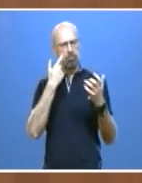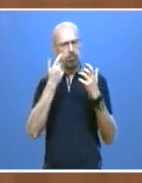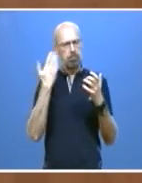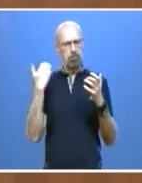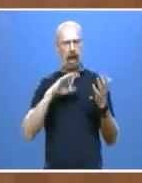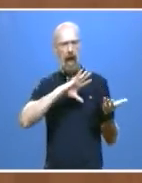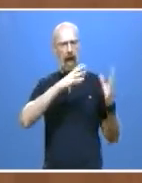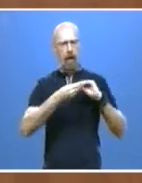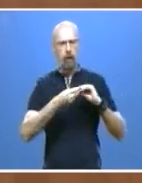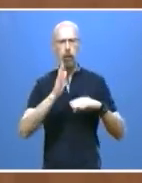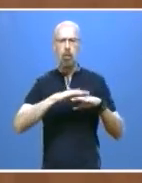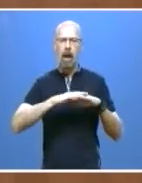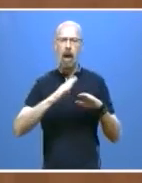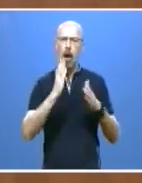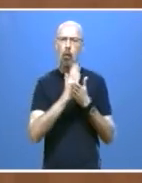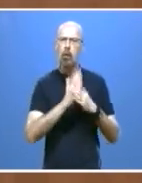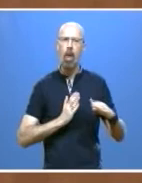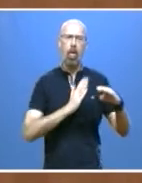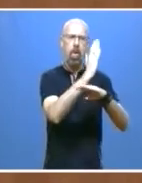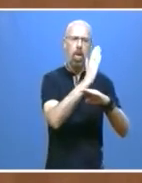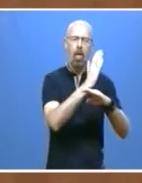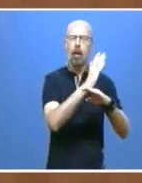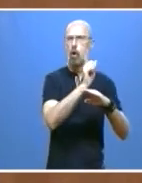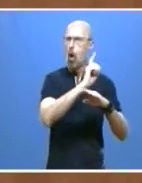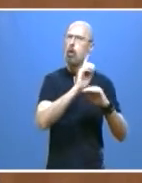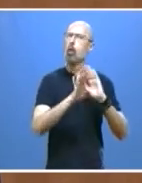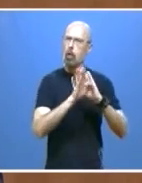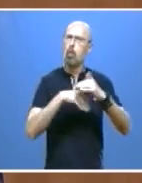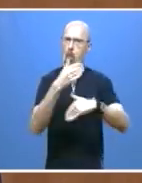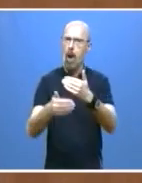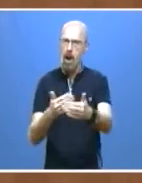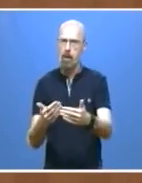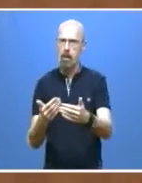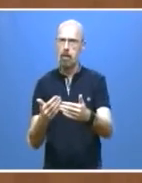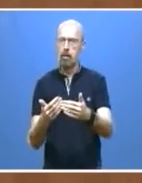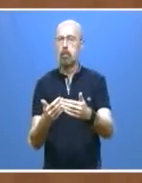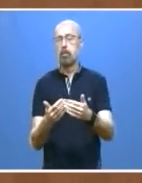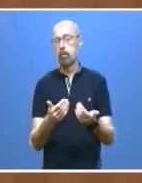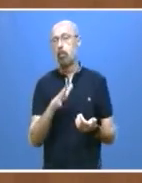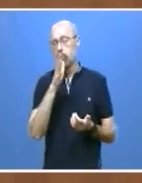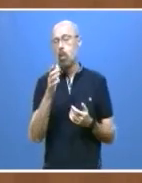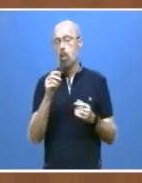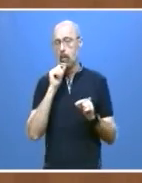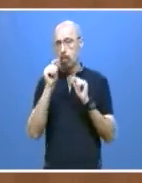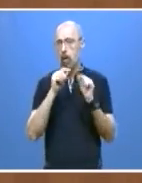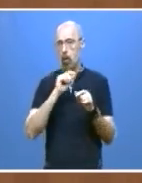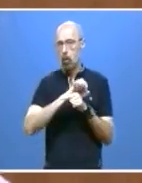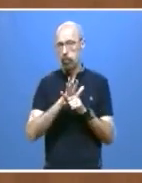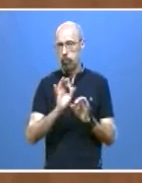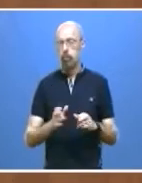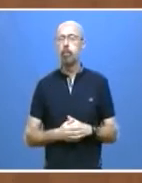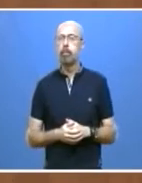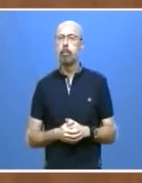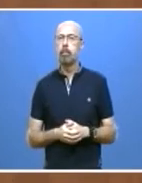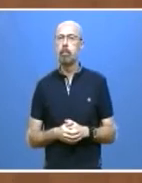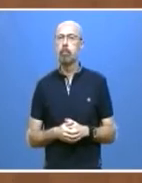un curso condicionado como no puede ser de otra manera por la pandemia. Quiero agradecer el trabajo y el esfuerzo de